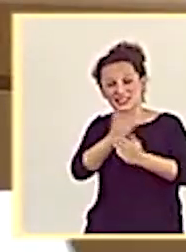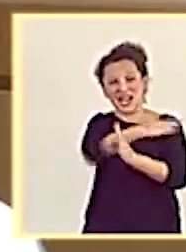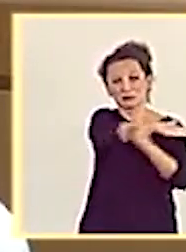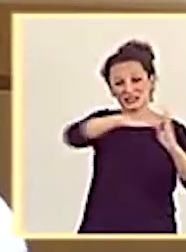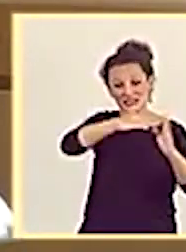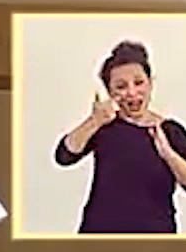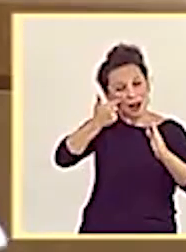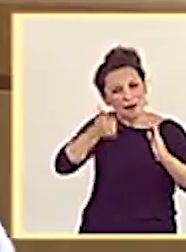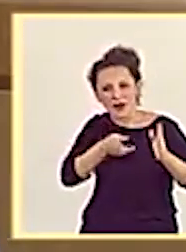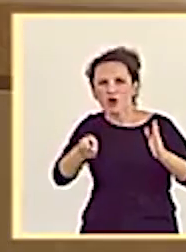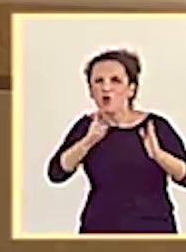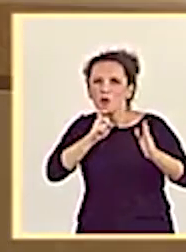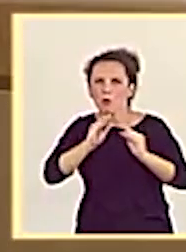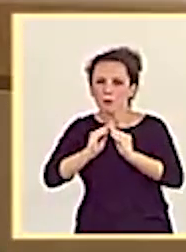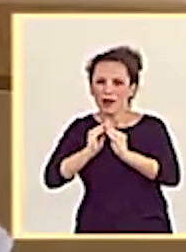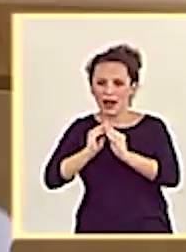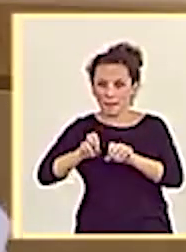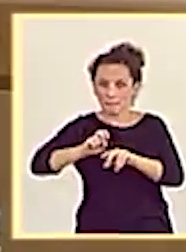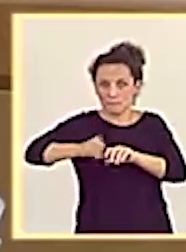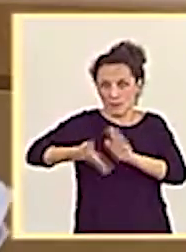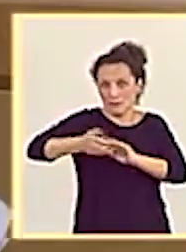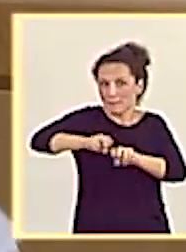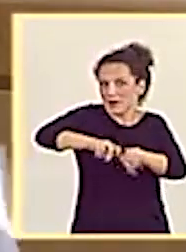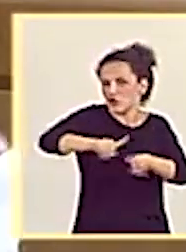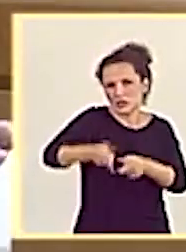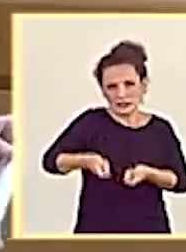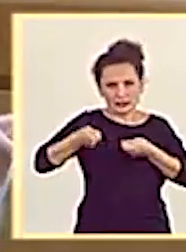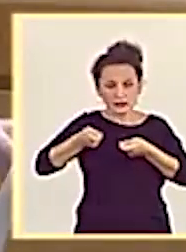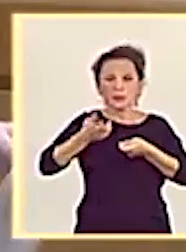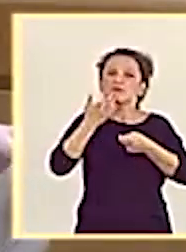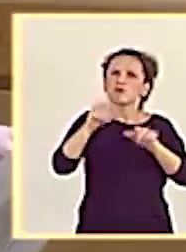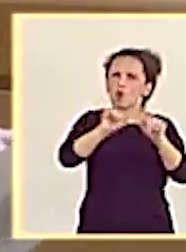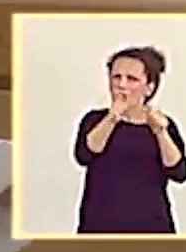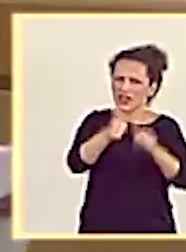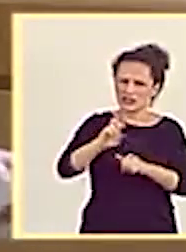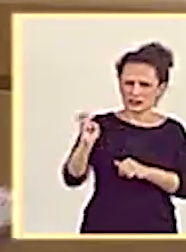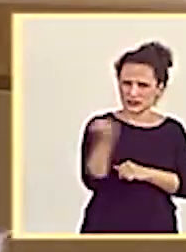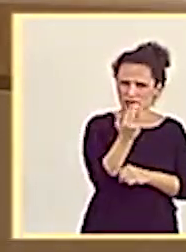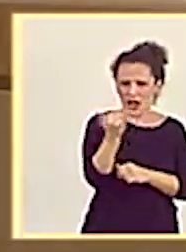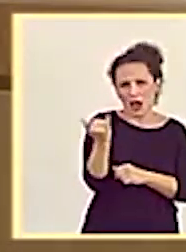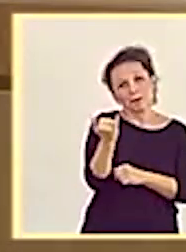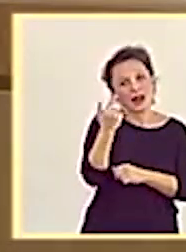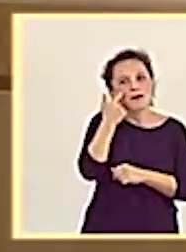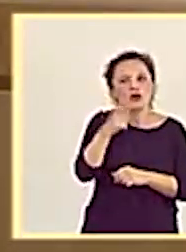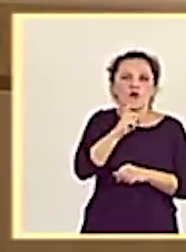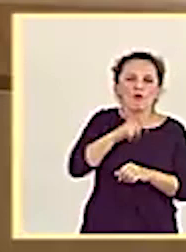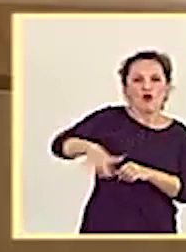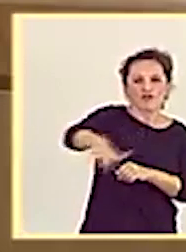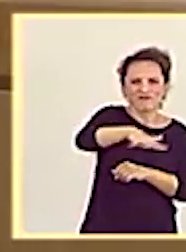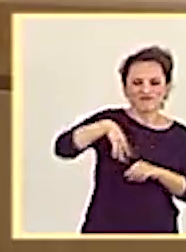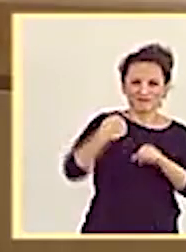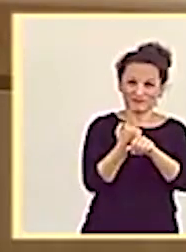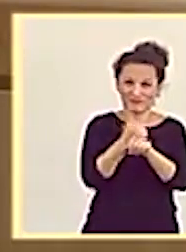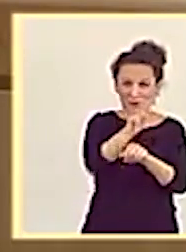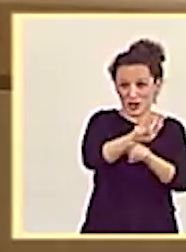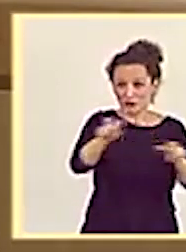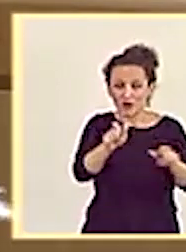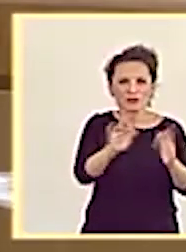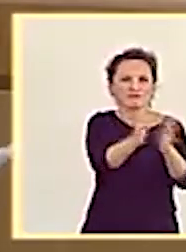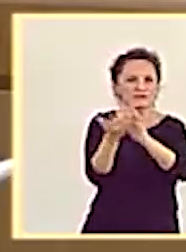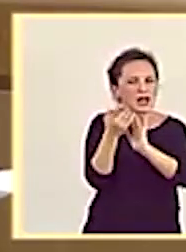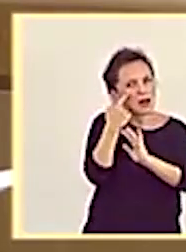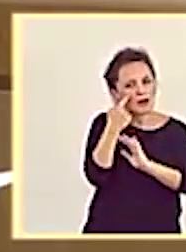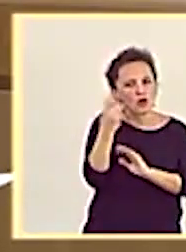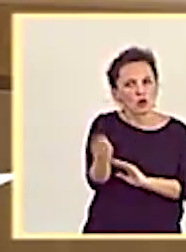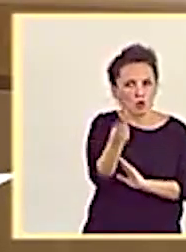el problema. distintas propuestas, distintas modelos que trabajaremos, como digo, con los actores del territorio. Y cuente usted